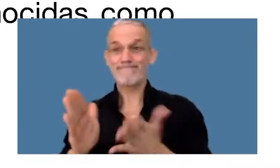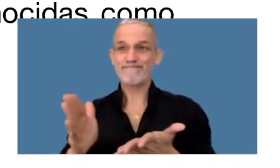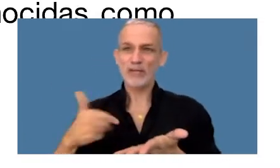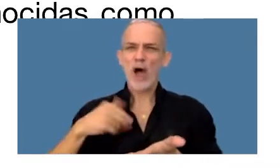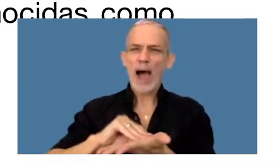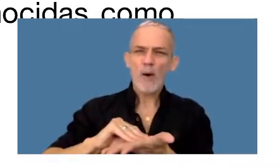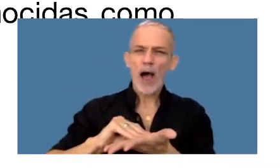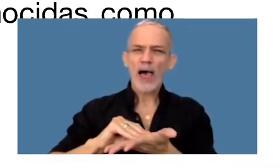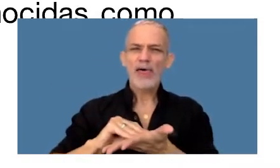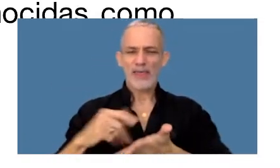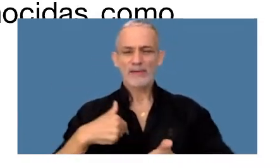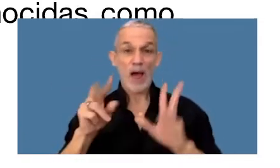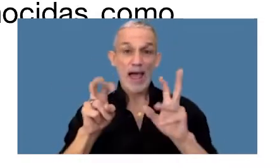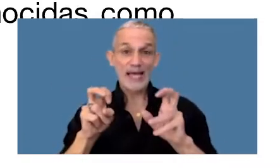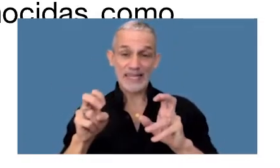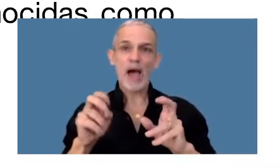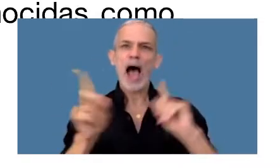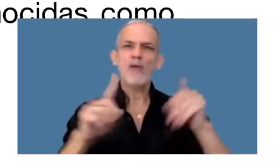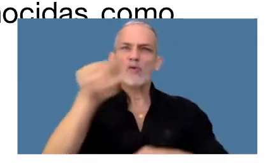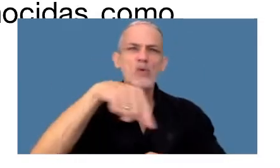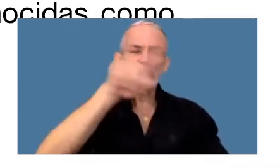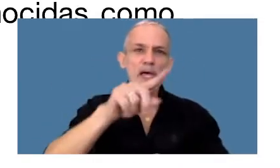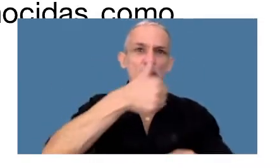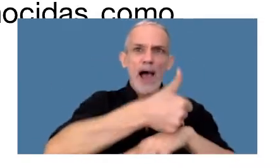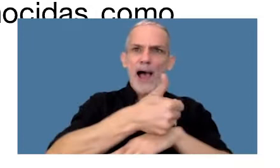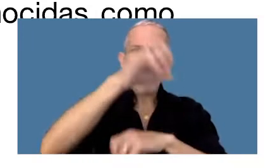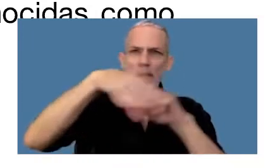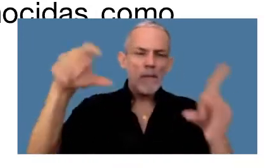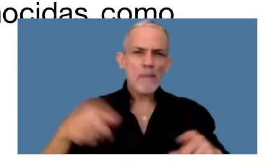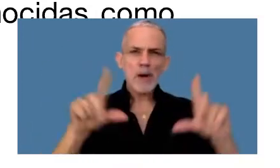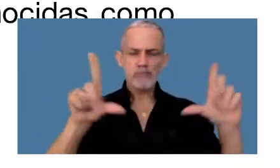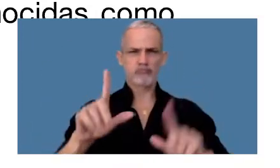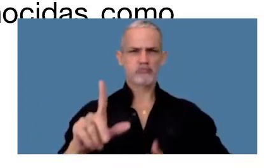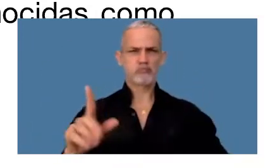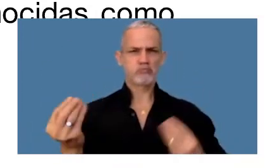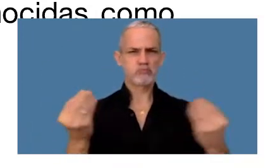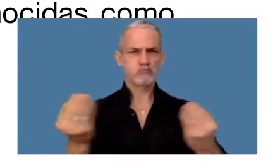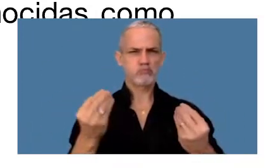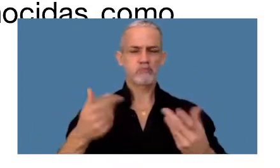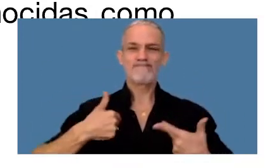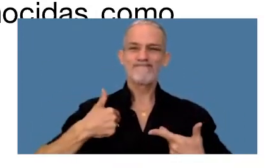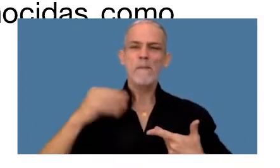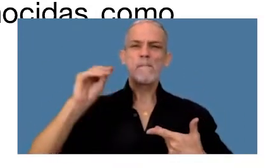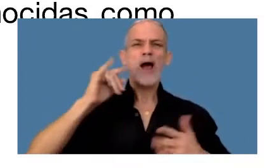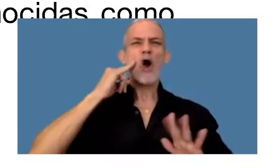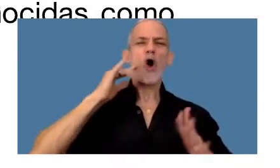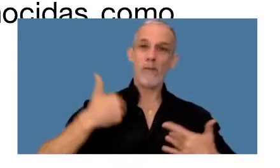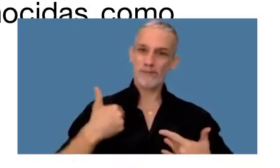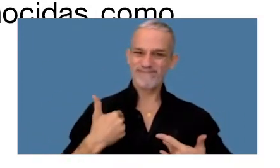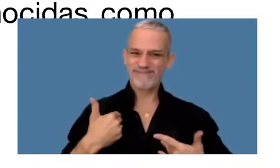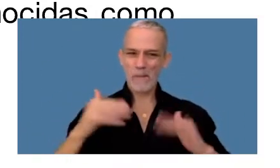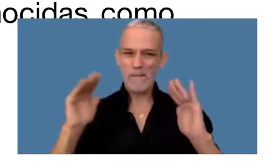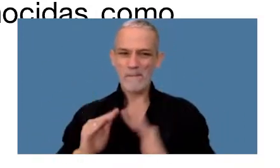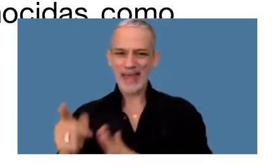en este tema muchos de los que están aquí hoy presentes se sientan con mucha más comodidad que yo al